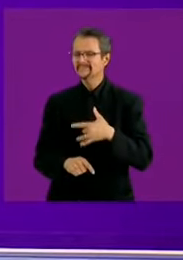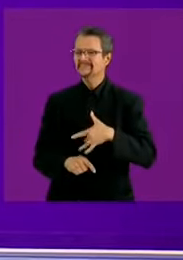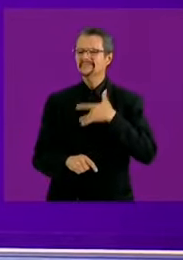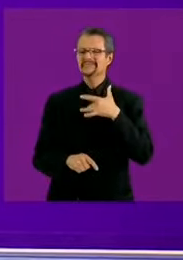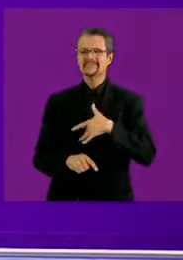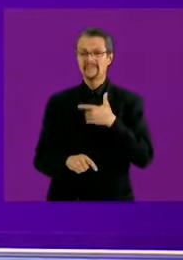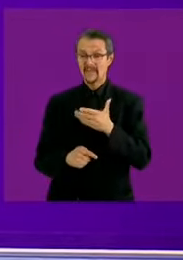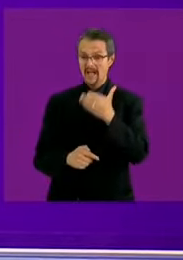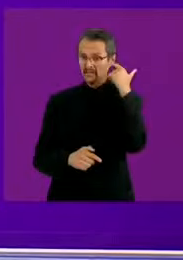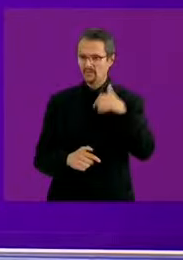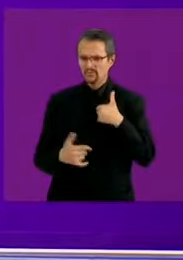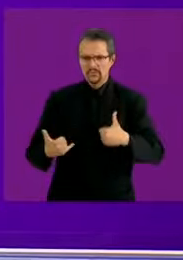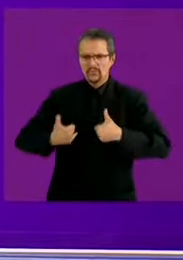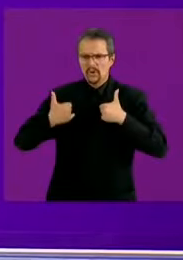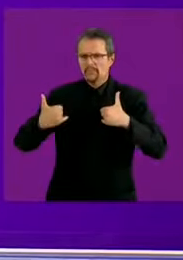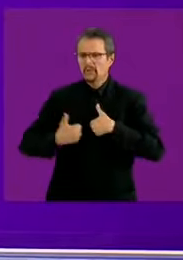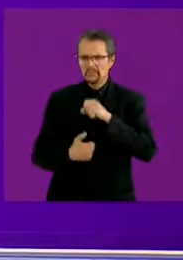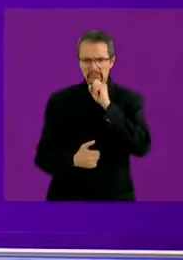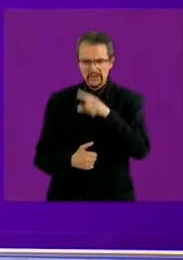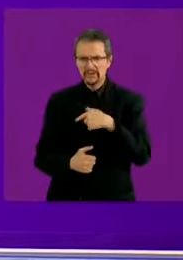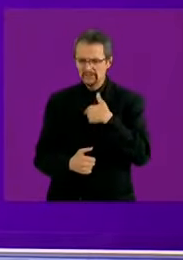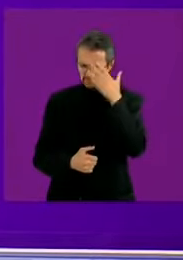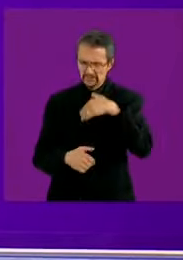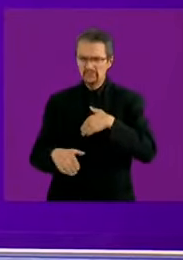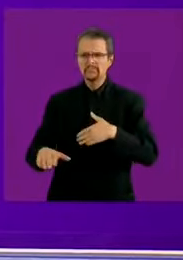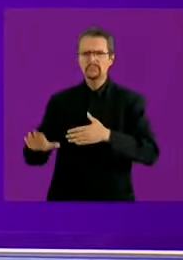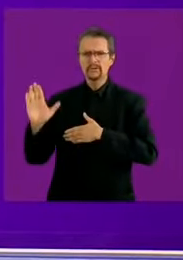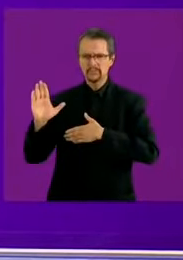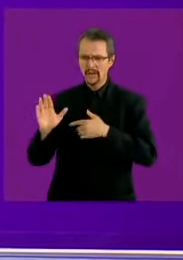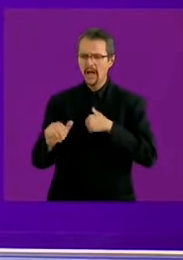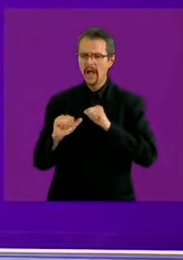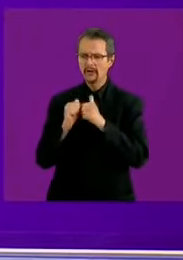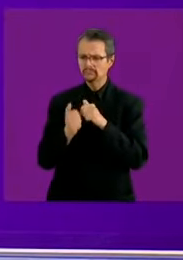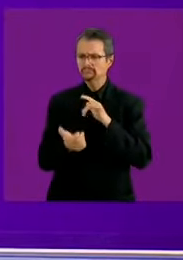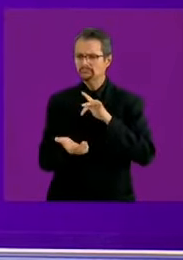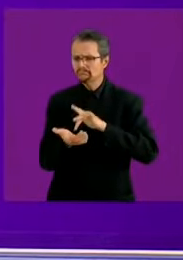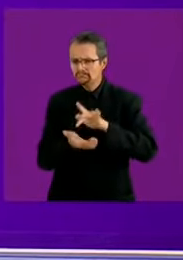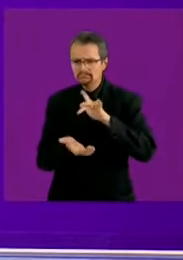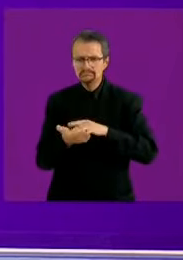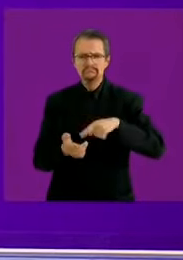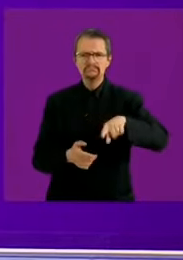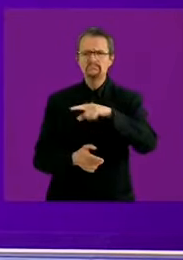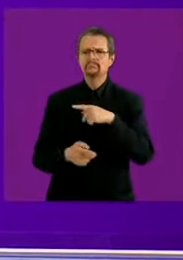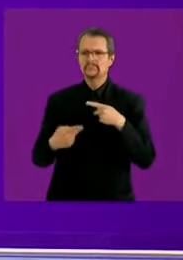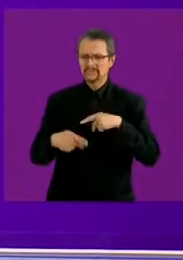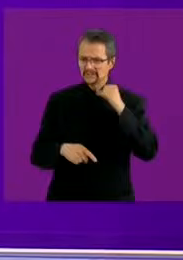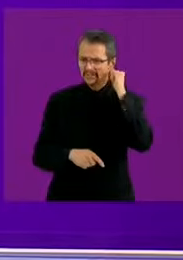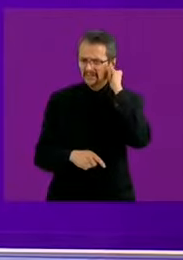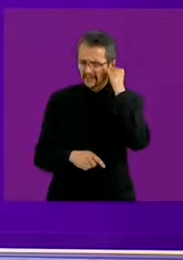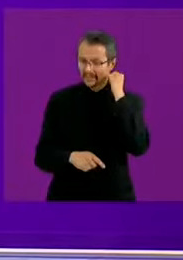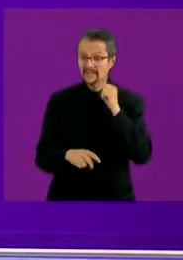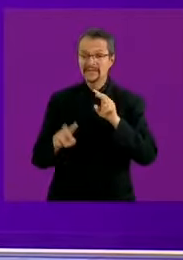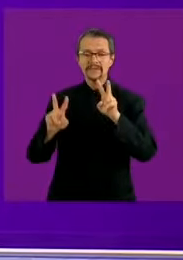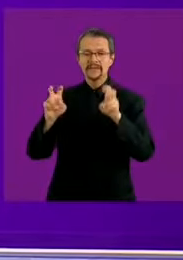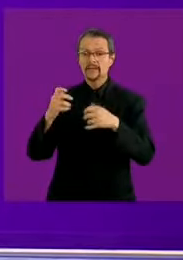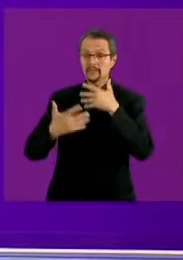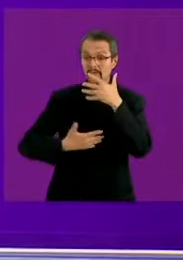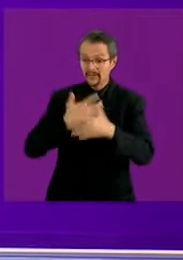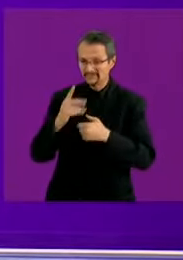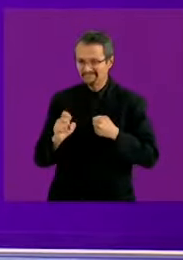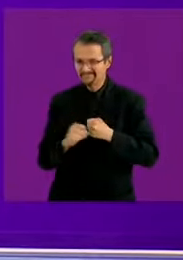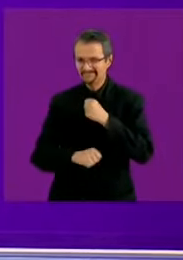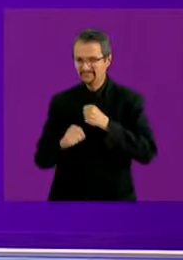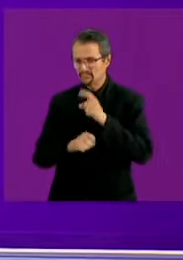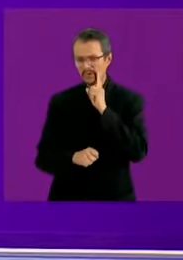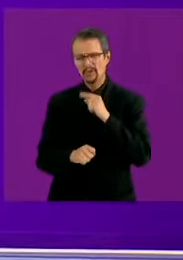joven. He trabajado desde la sociedad civil en comunidades indígenas. La violencia de las mujeres es un cáncer que muchas mujeres